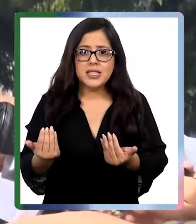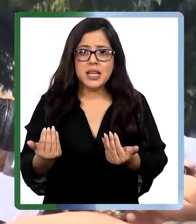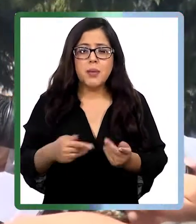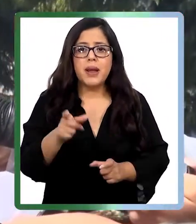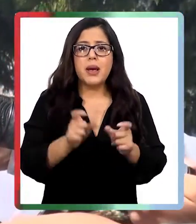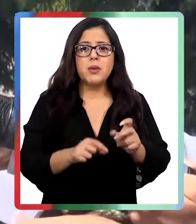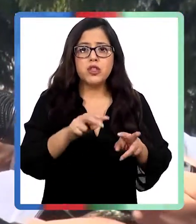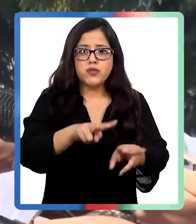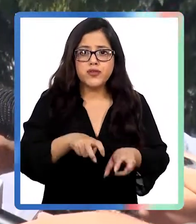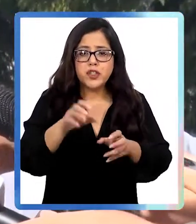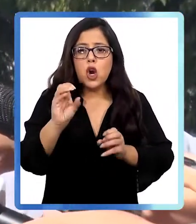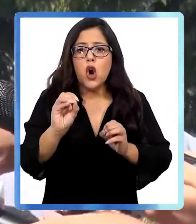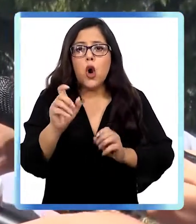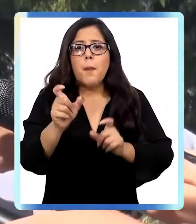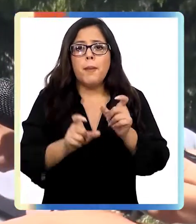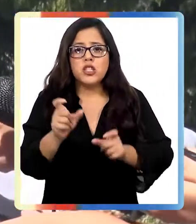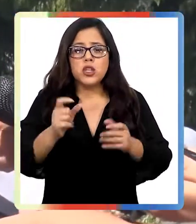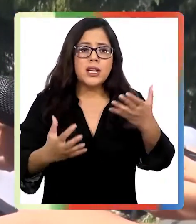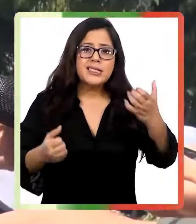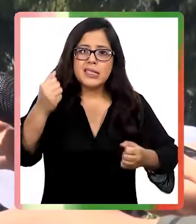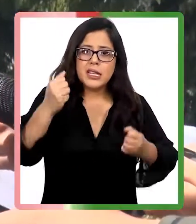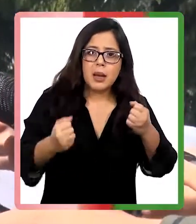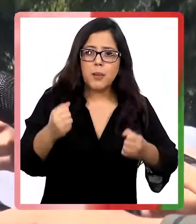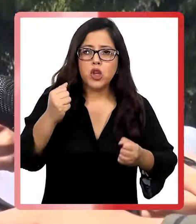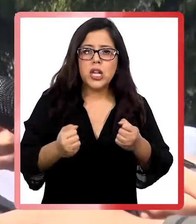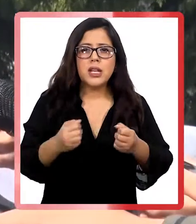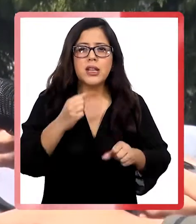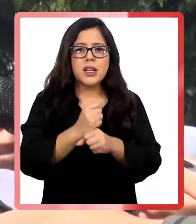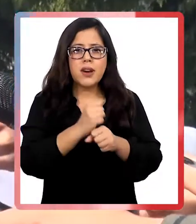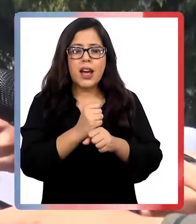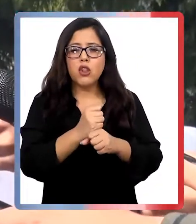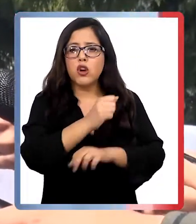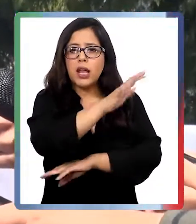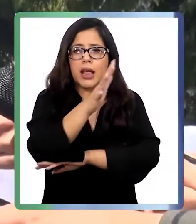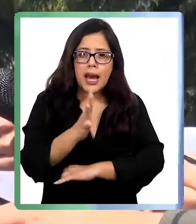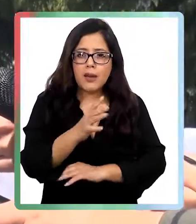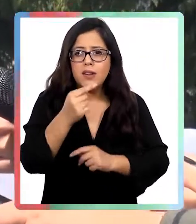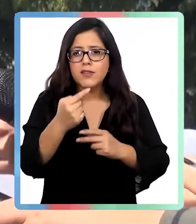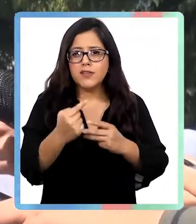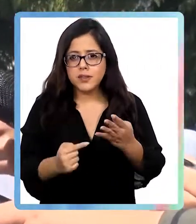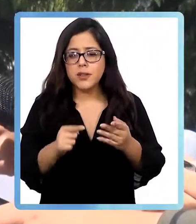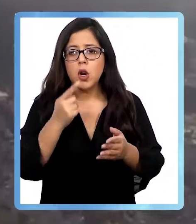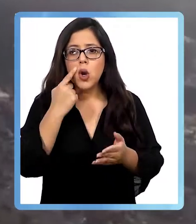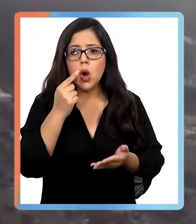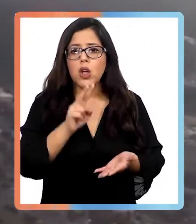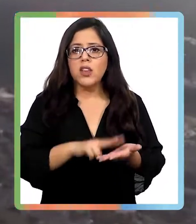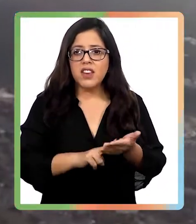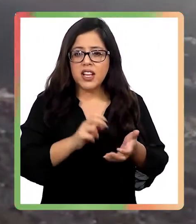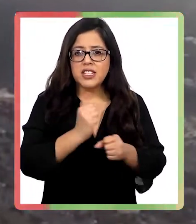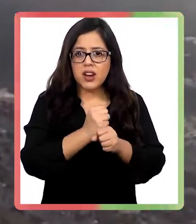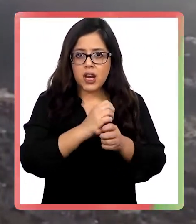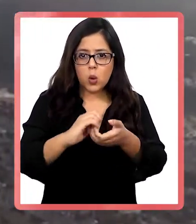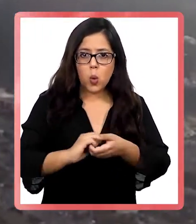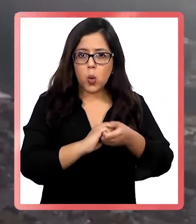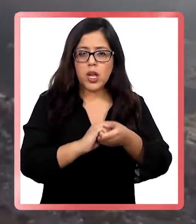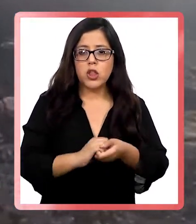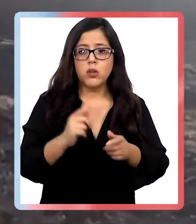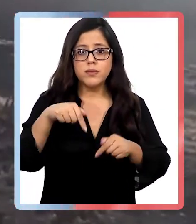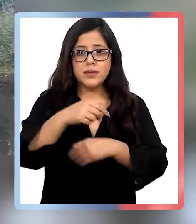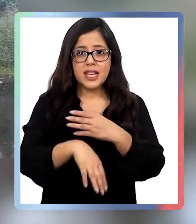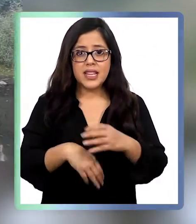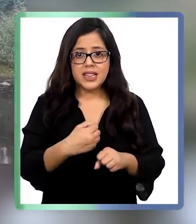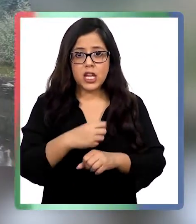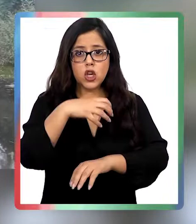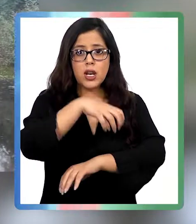transportistas o trabajadores forestales, la verdad que hay que trabajar unidos en esto. Durante este año en la